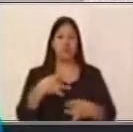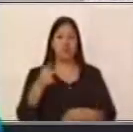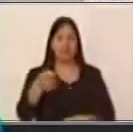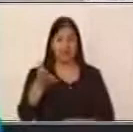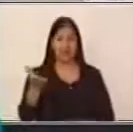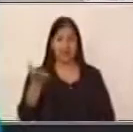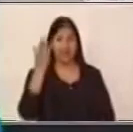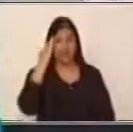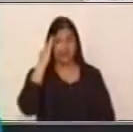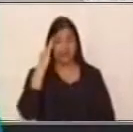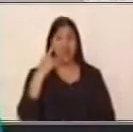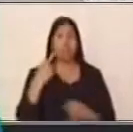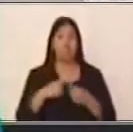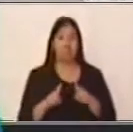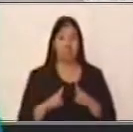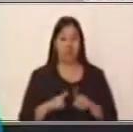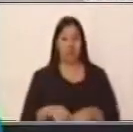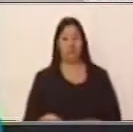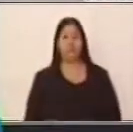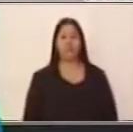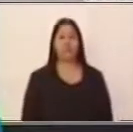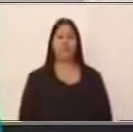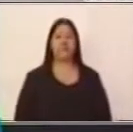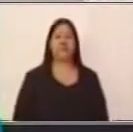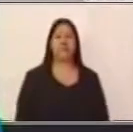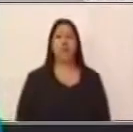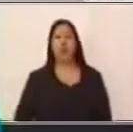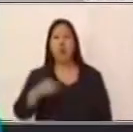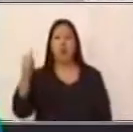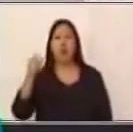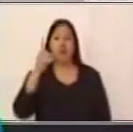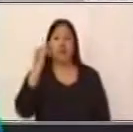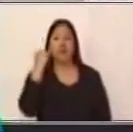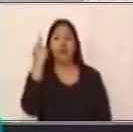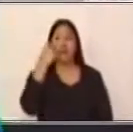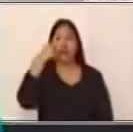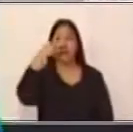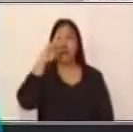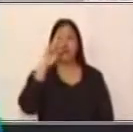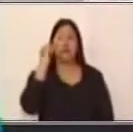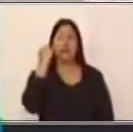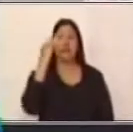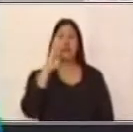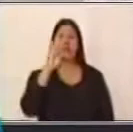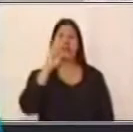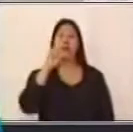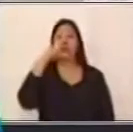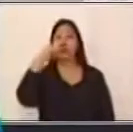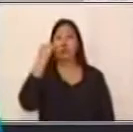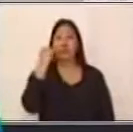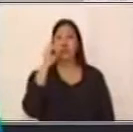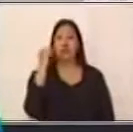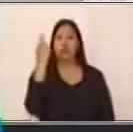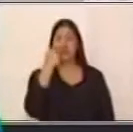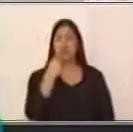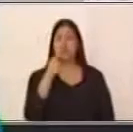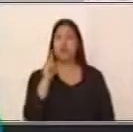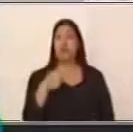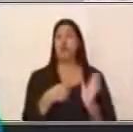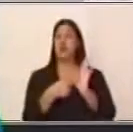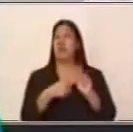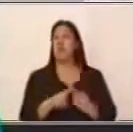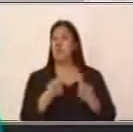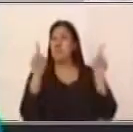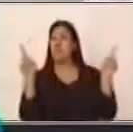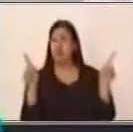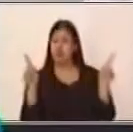coordinadas. Las distributivas indican referencia o elección alternativa. Los nexos que